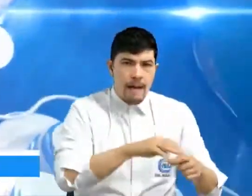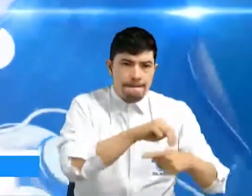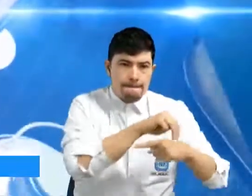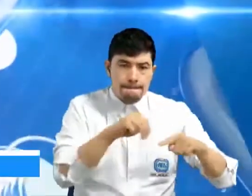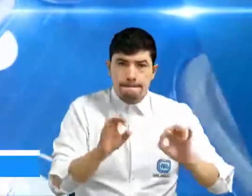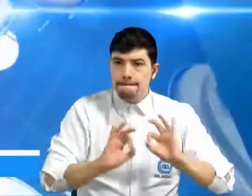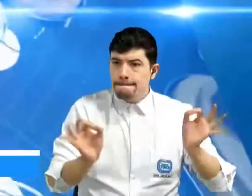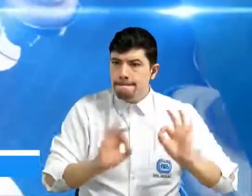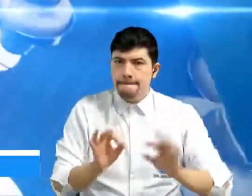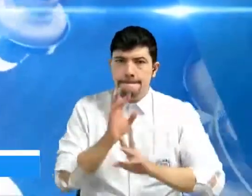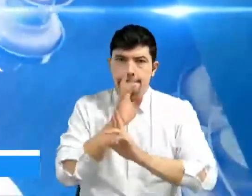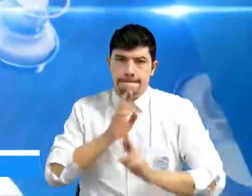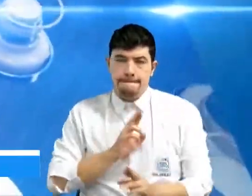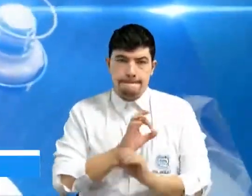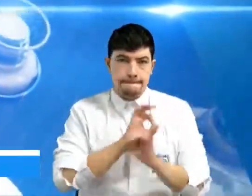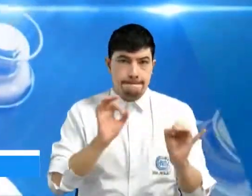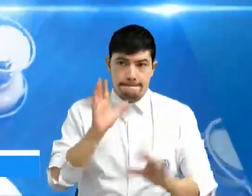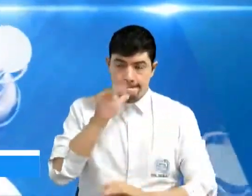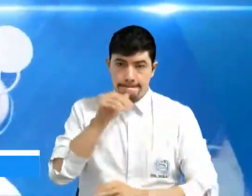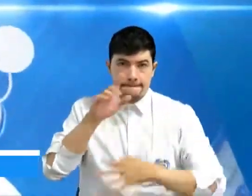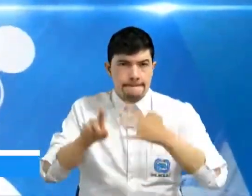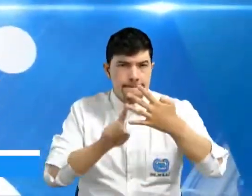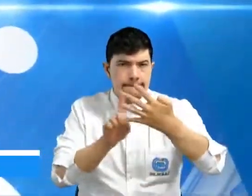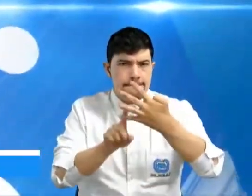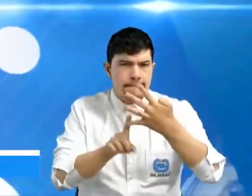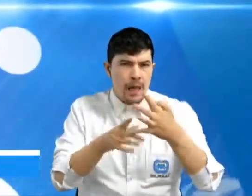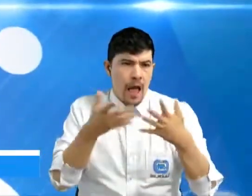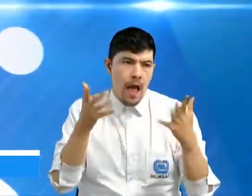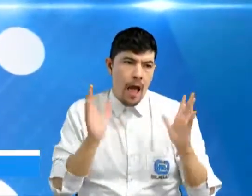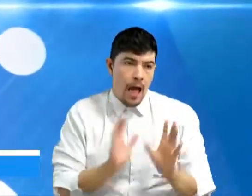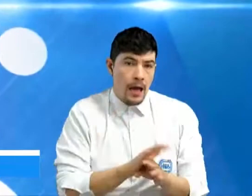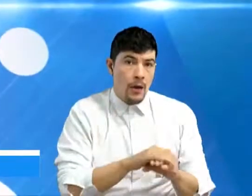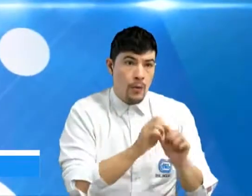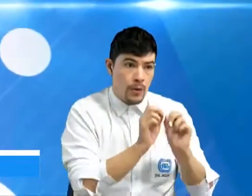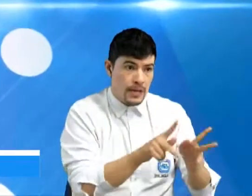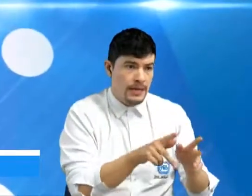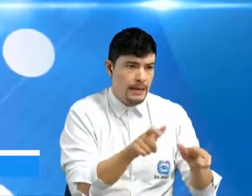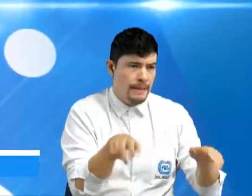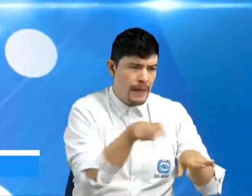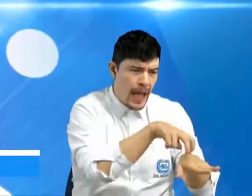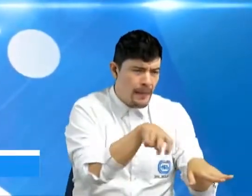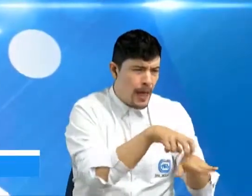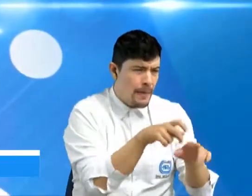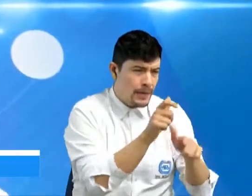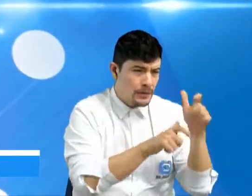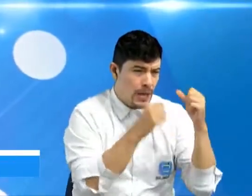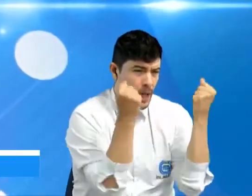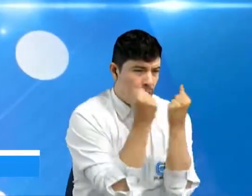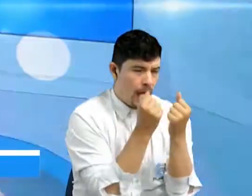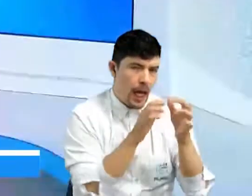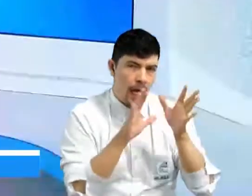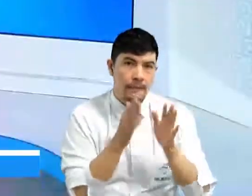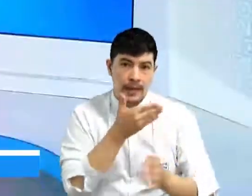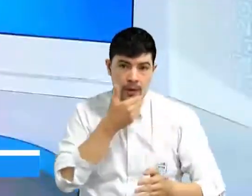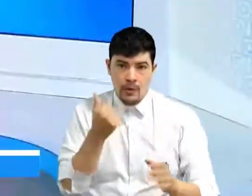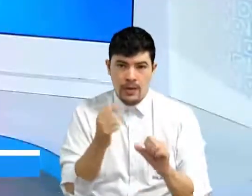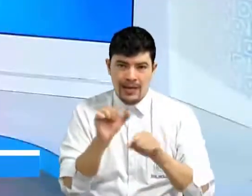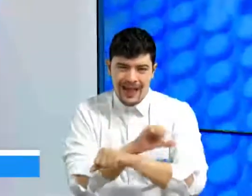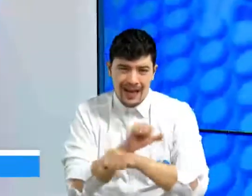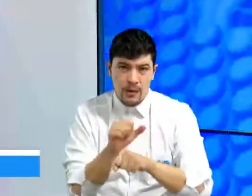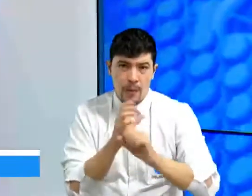nadie hace nada. Y cuarta, ¿por qué no aumentan la oferta de la frecuencia de buses para evitar aglomeraciones?